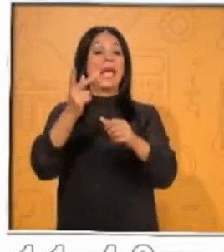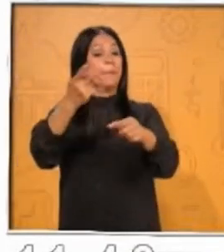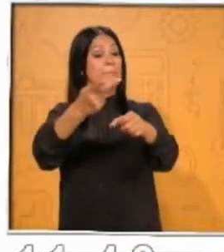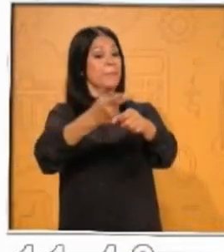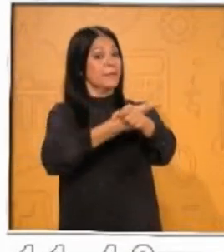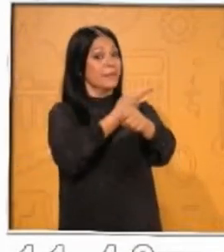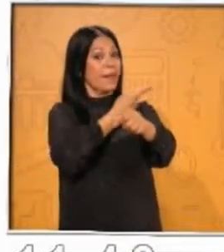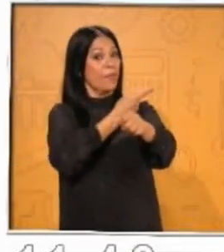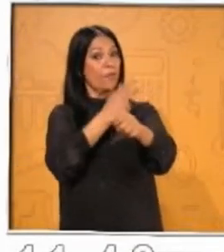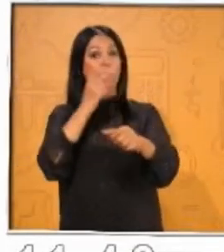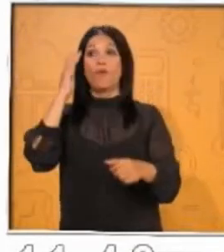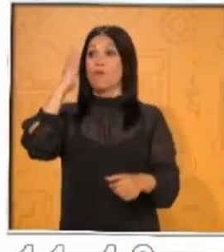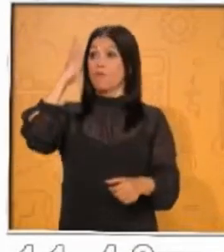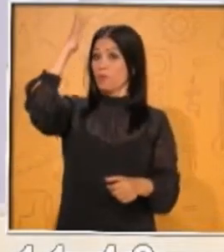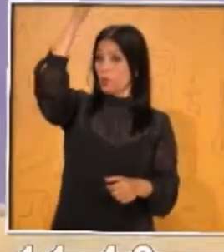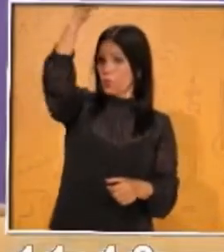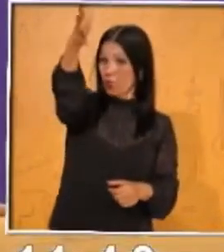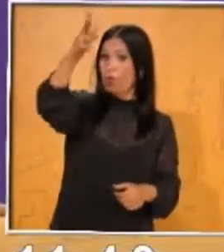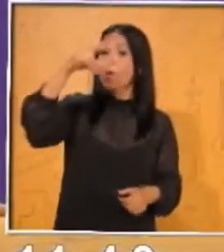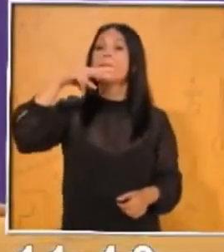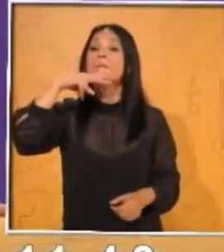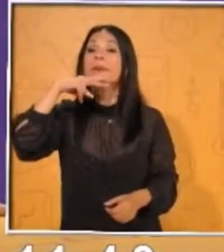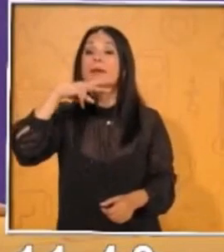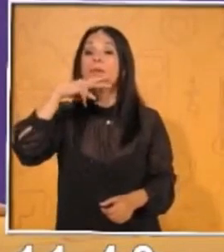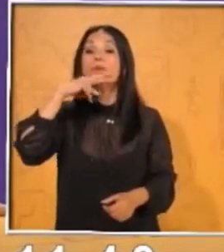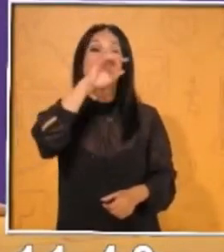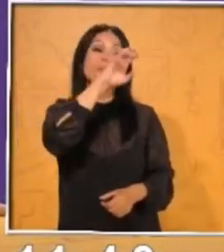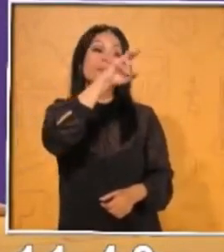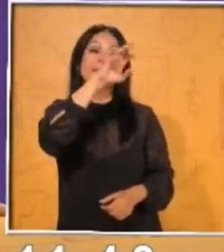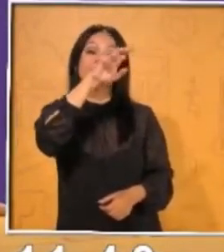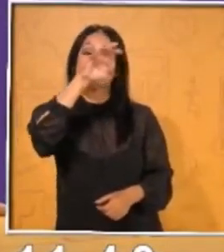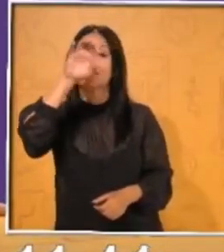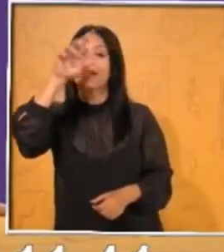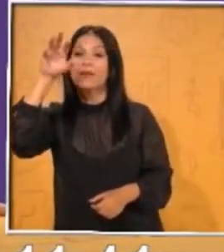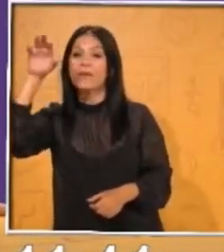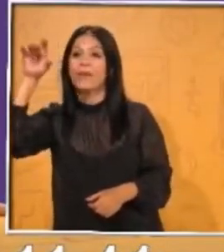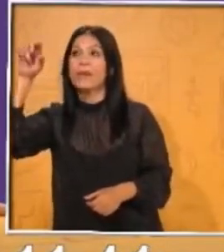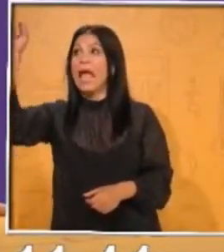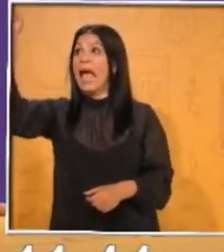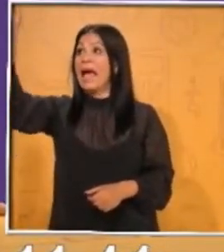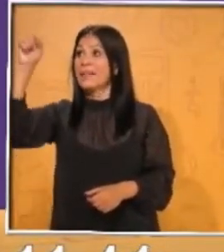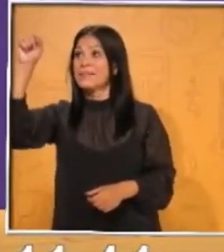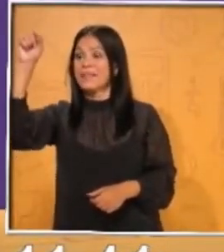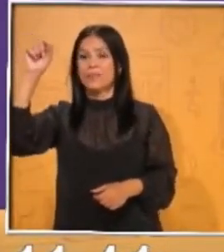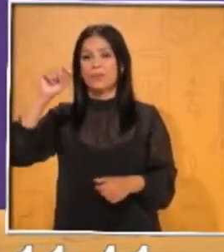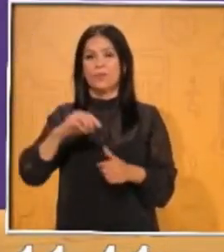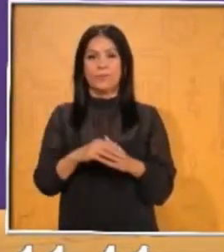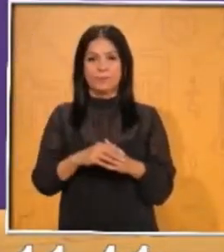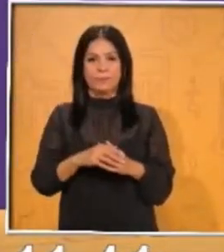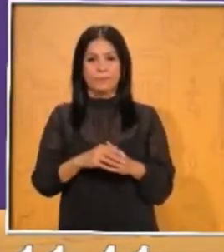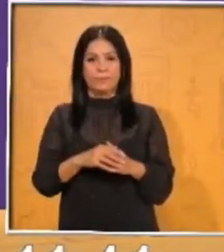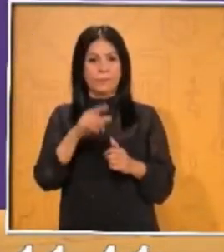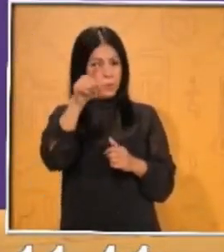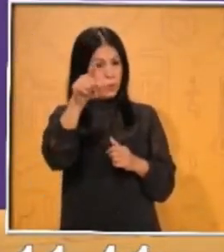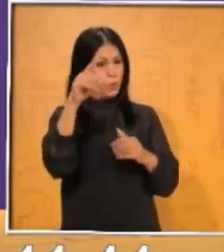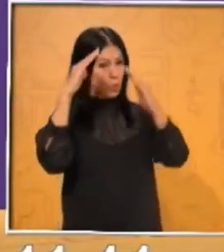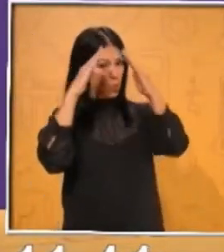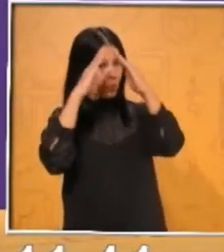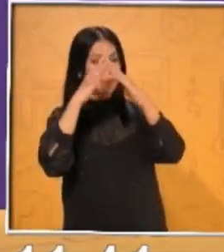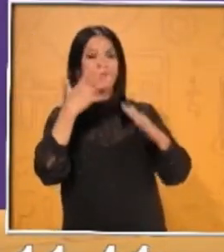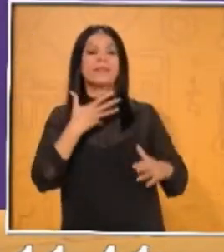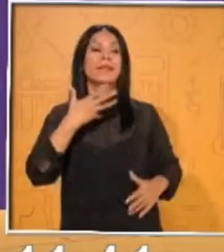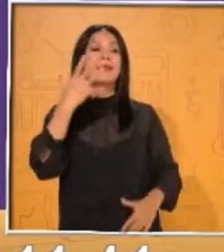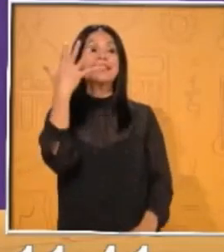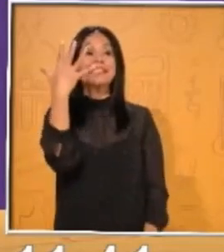la última sílaba, ¿de acuerdo? En casita vas a hacer, por favor, tú seleccionaste cinco verbos,